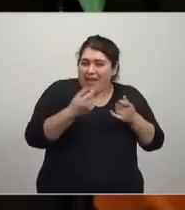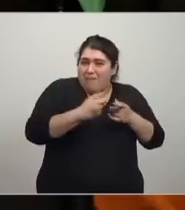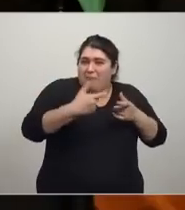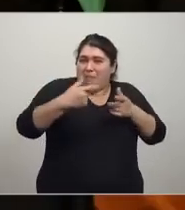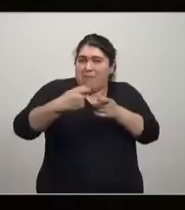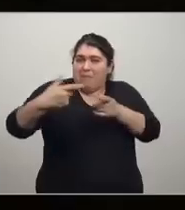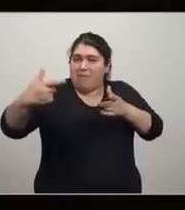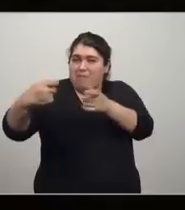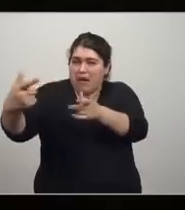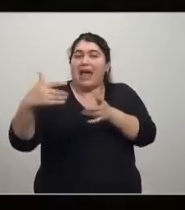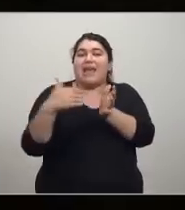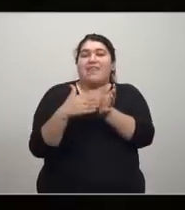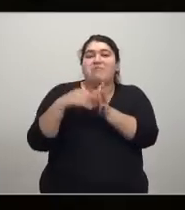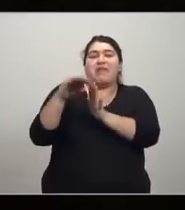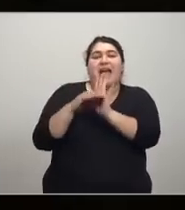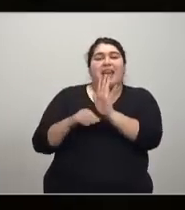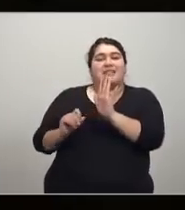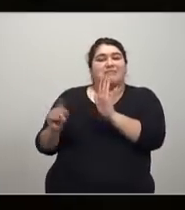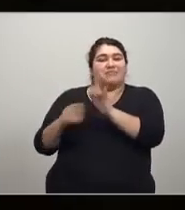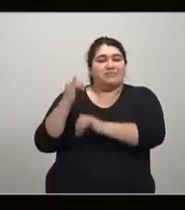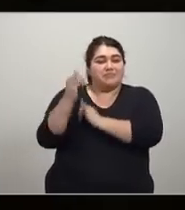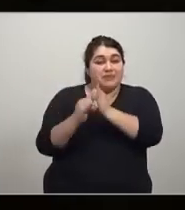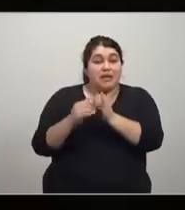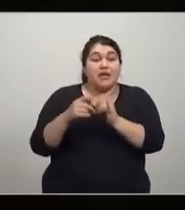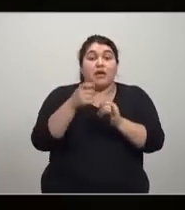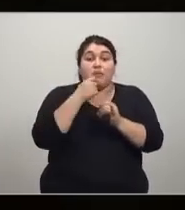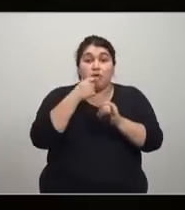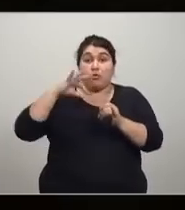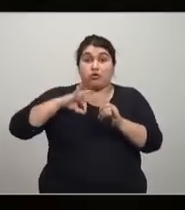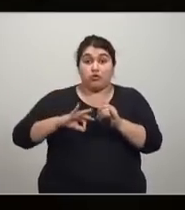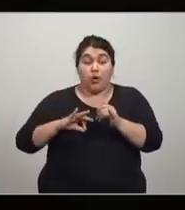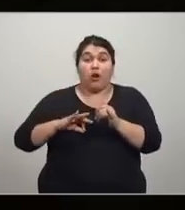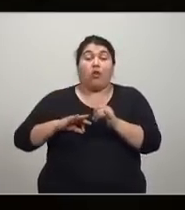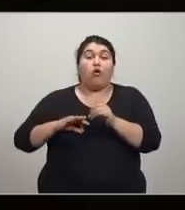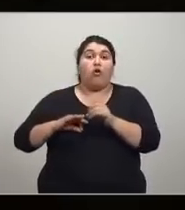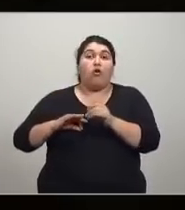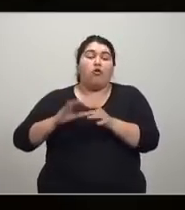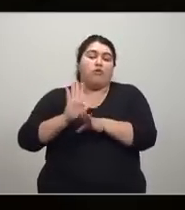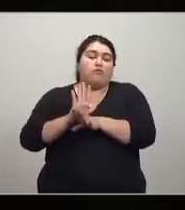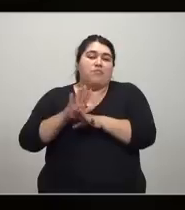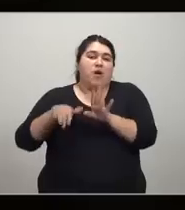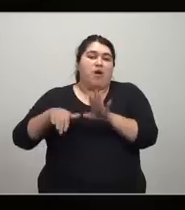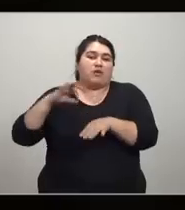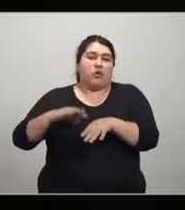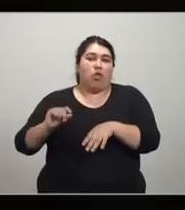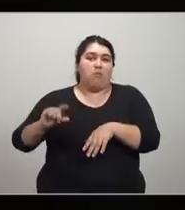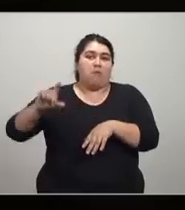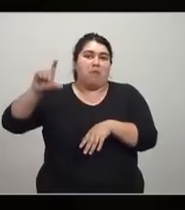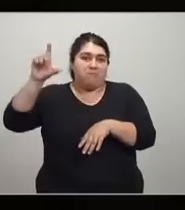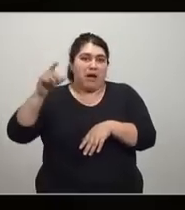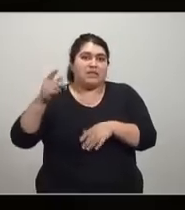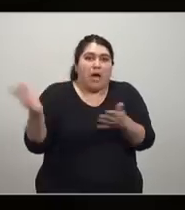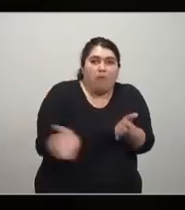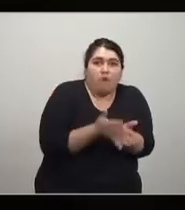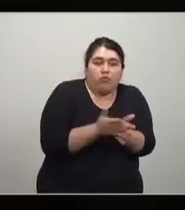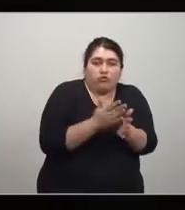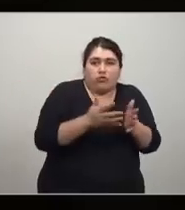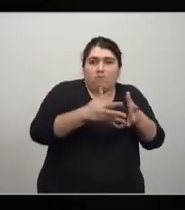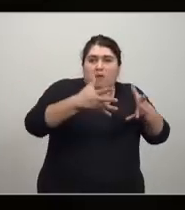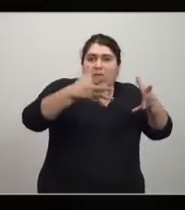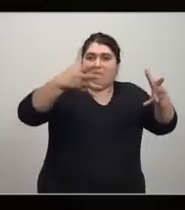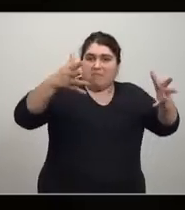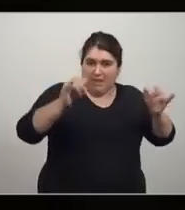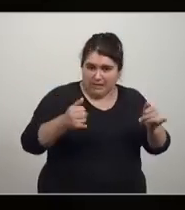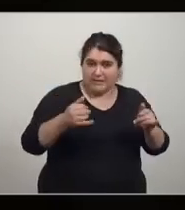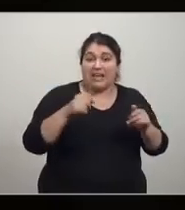Con esas características, mientras más salario, más aumenta la demanda de trabajo, no disminuye. Es de otras palabras, esta curvita de aquí